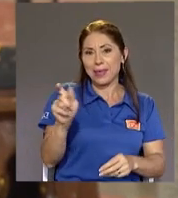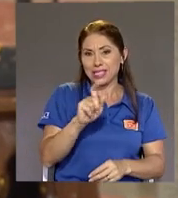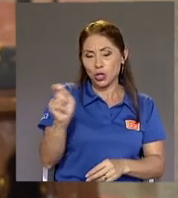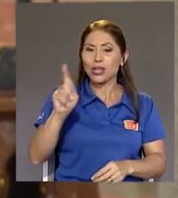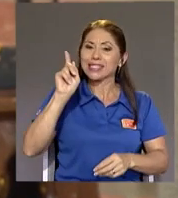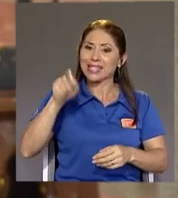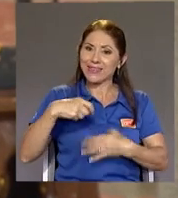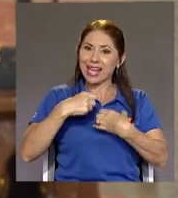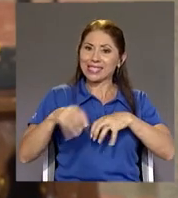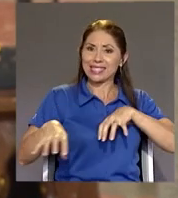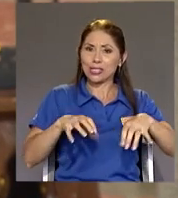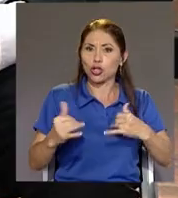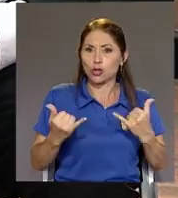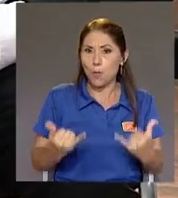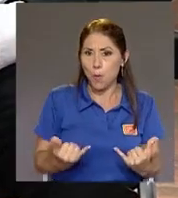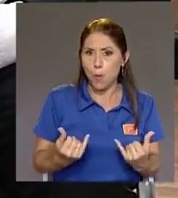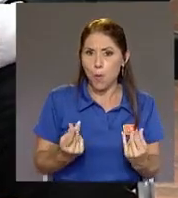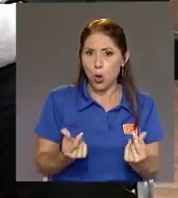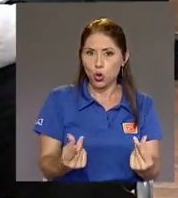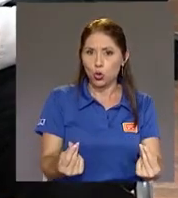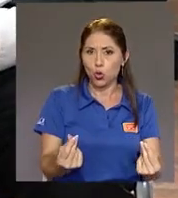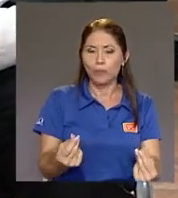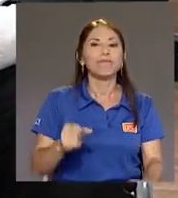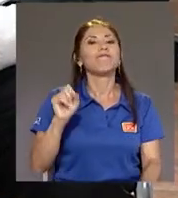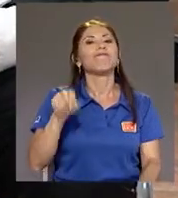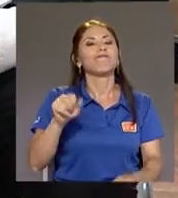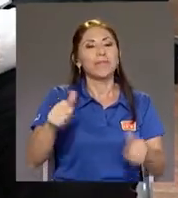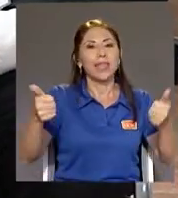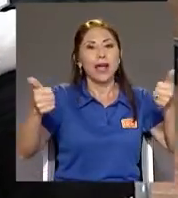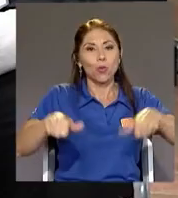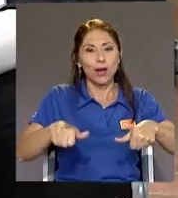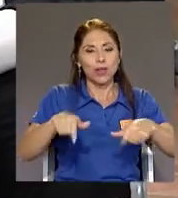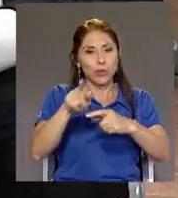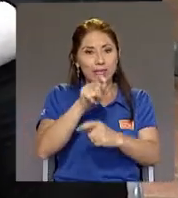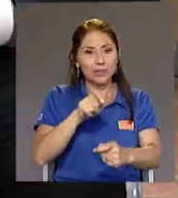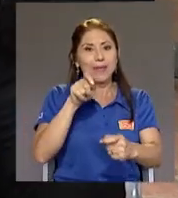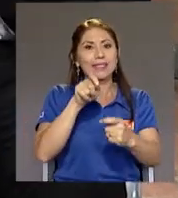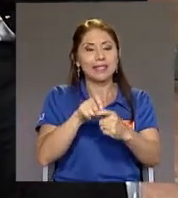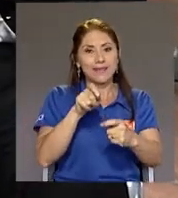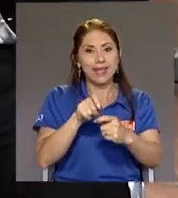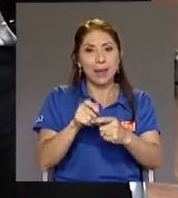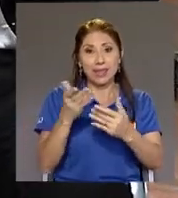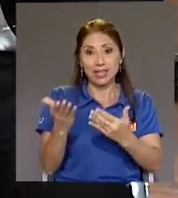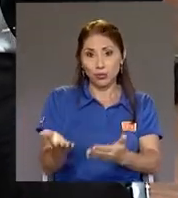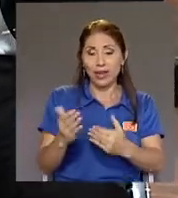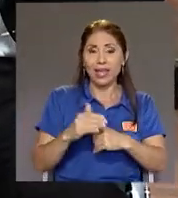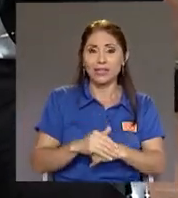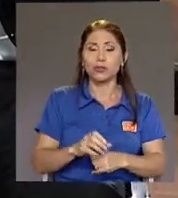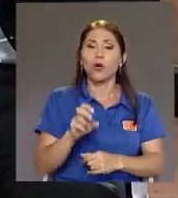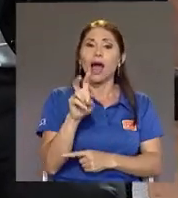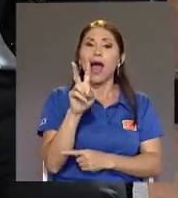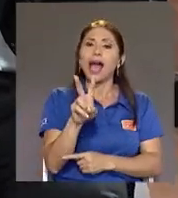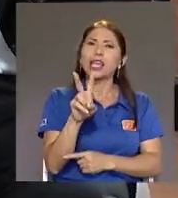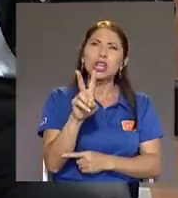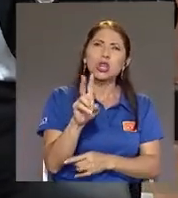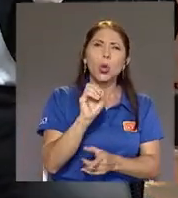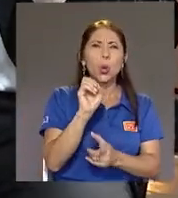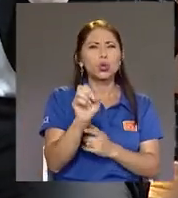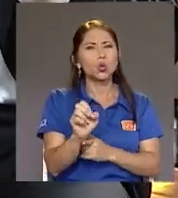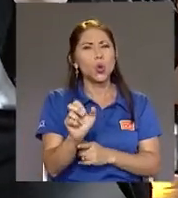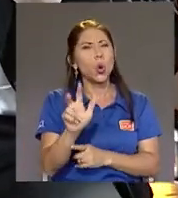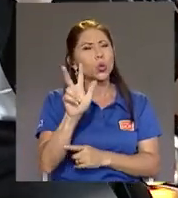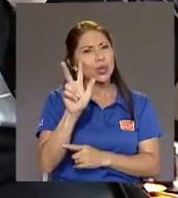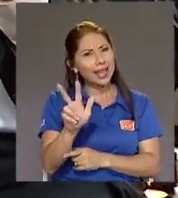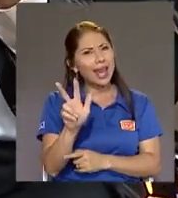deben hacerse pronto De acuerdo En específico Sobre eso Hay dos O tres canales